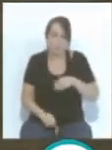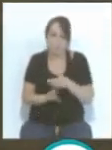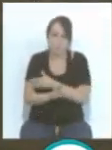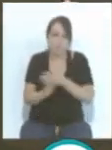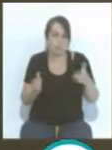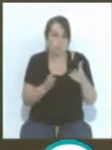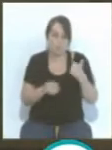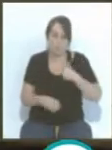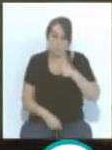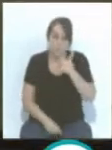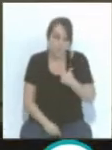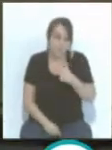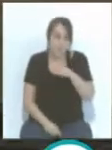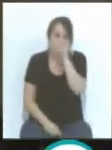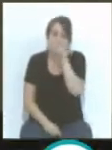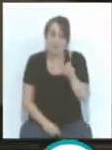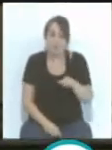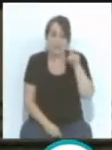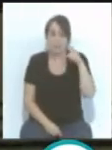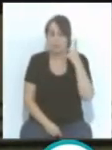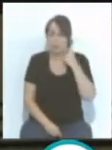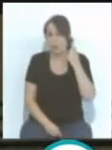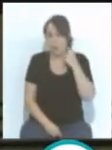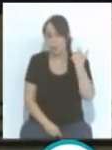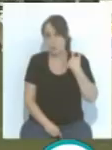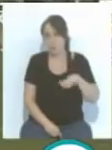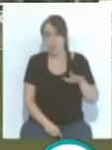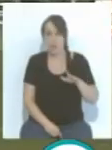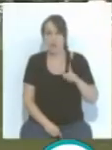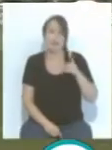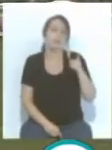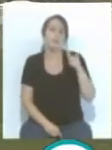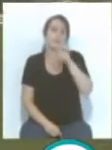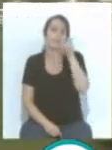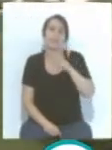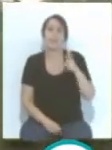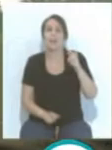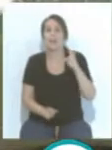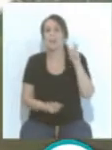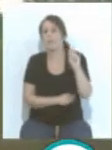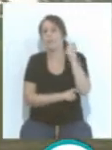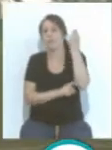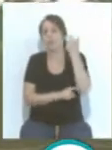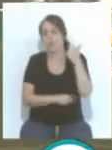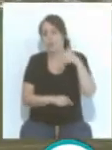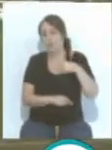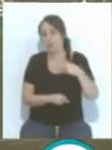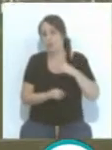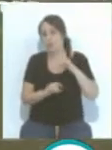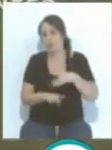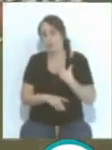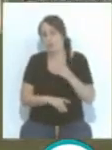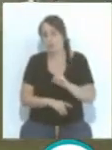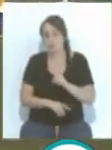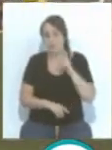yo diría la italiana, ¿no? Gallici están acostumbrados a... En Italia no se estilan los trofeos como se estilaban aquí y en Italia